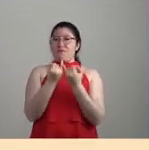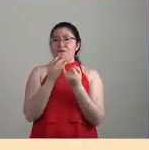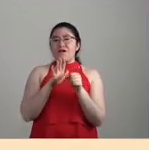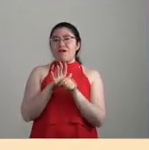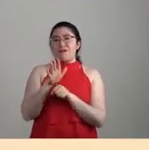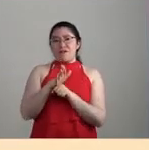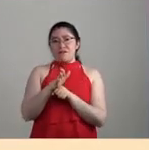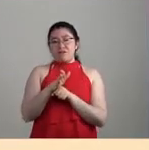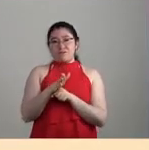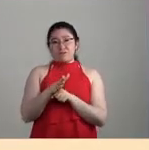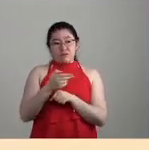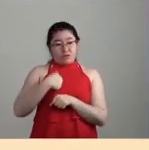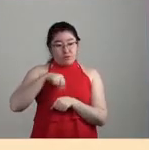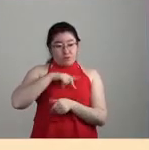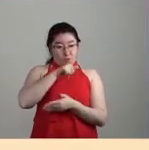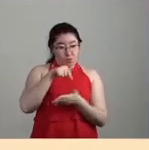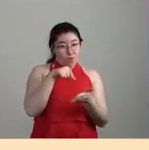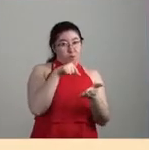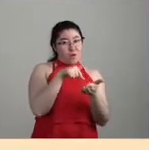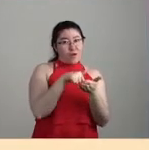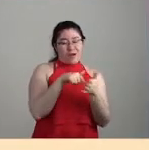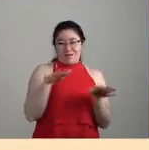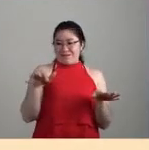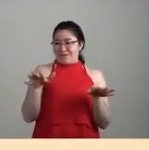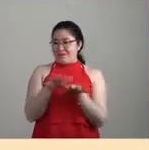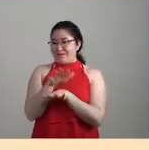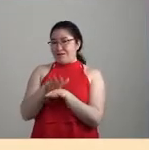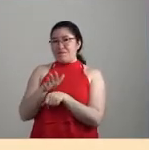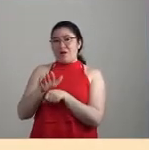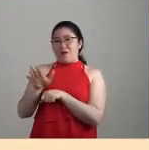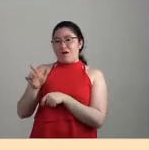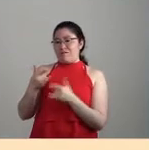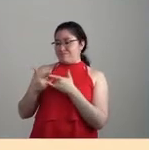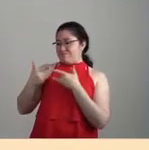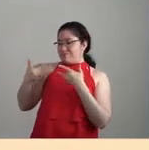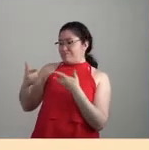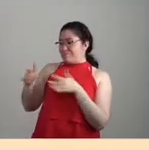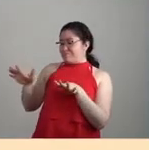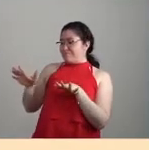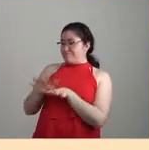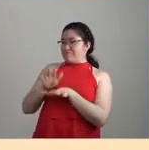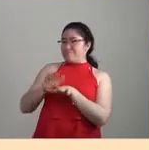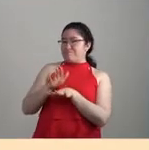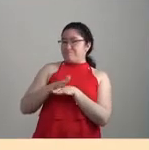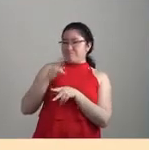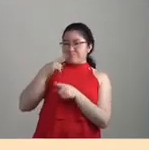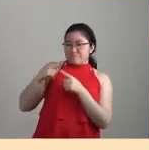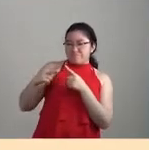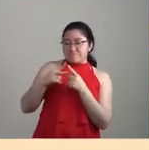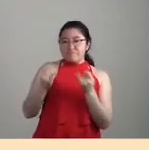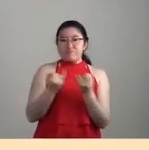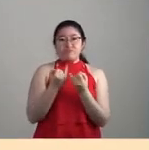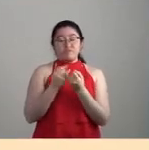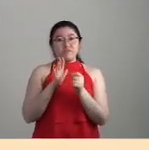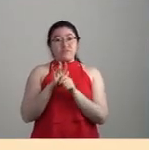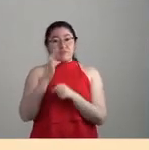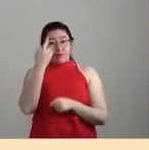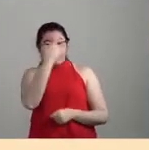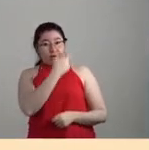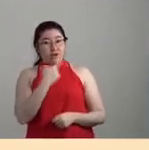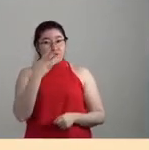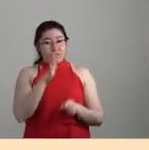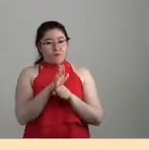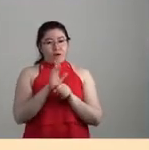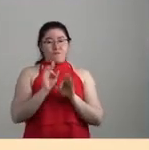vamos cambiando los lugares de enunciación de la historia y cómo vamos también reconociendo estas coproducciones más